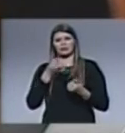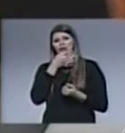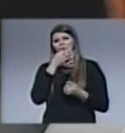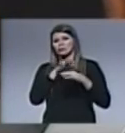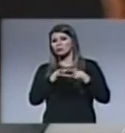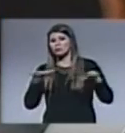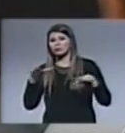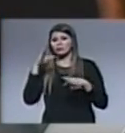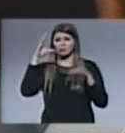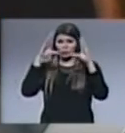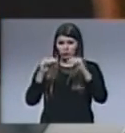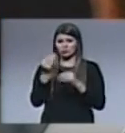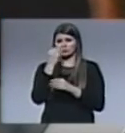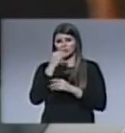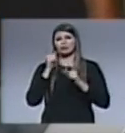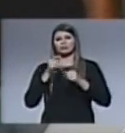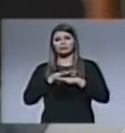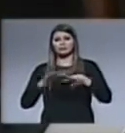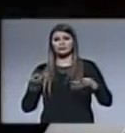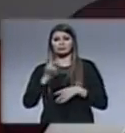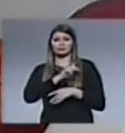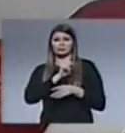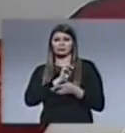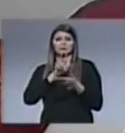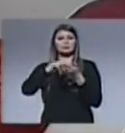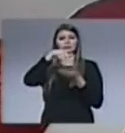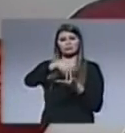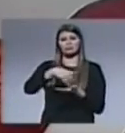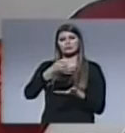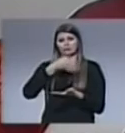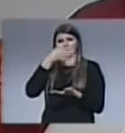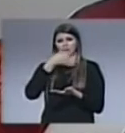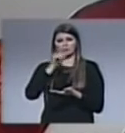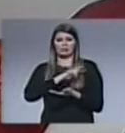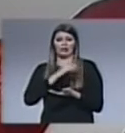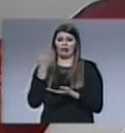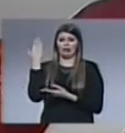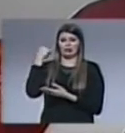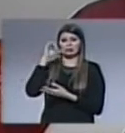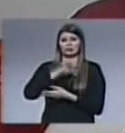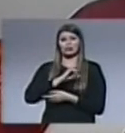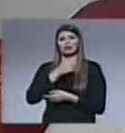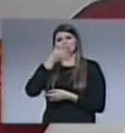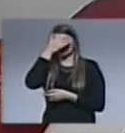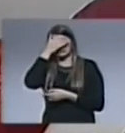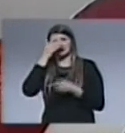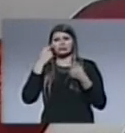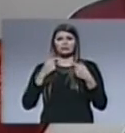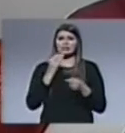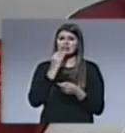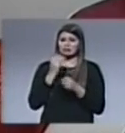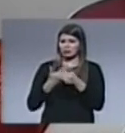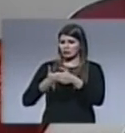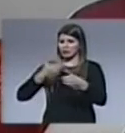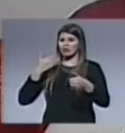que dura una hora y en ese lazo una persona cuenta un testimonio de vida. ¿Cómo era antes de llevar una vida sin el Señor Jesús?